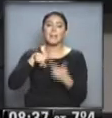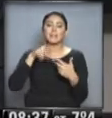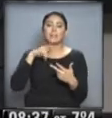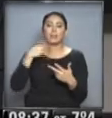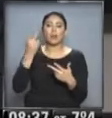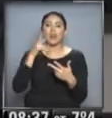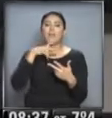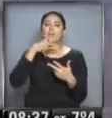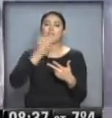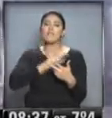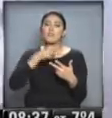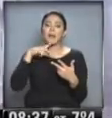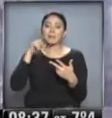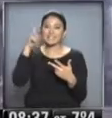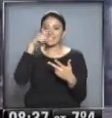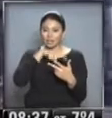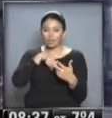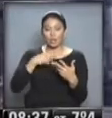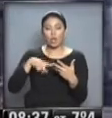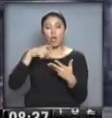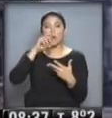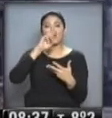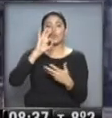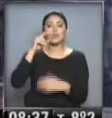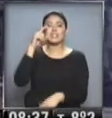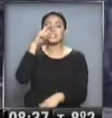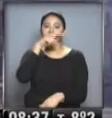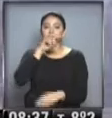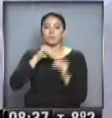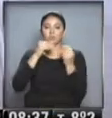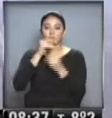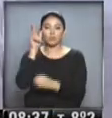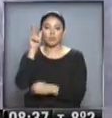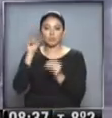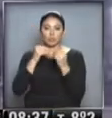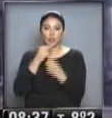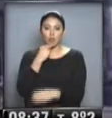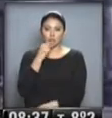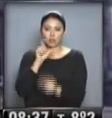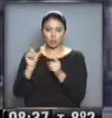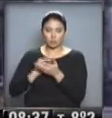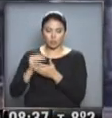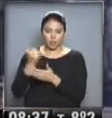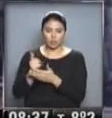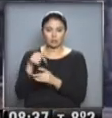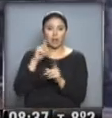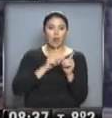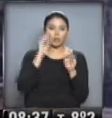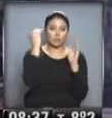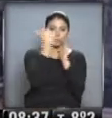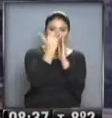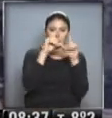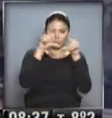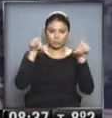18, el FAP 7 y el PRO 8 de 11 diputados que tiene actualmente. Algunas placas para